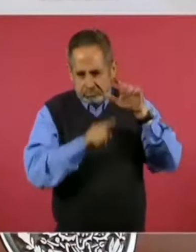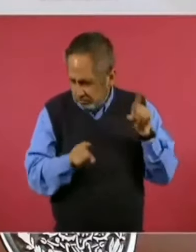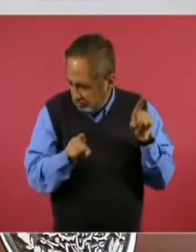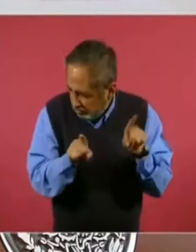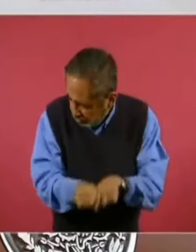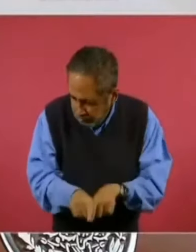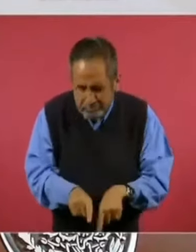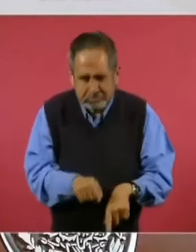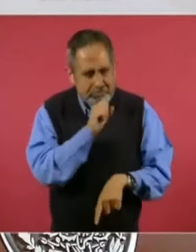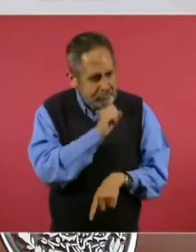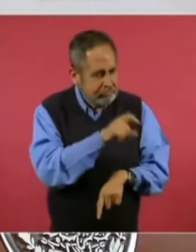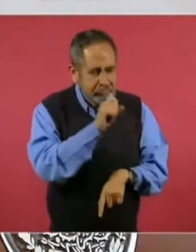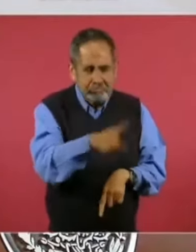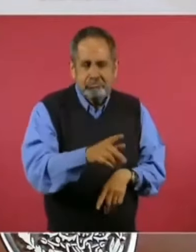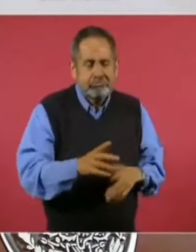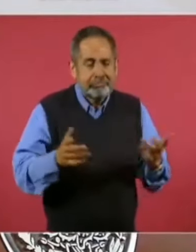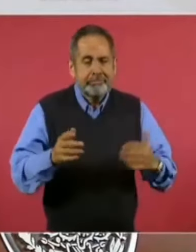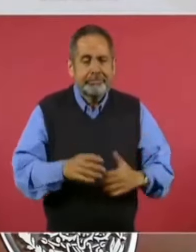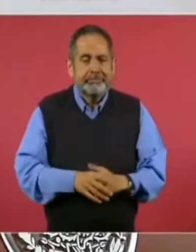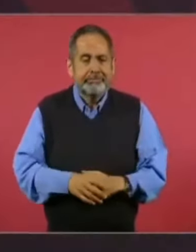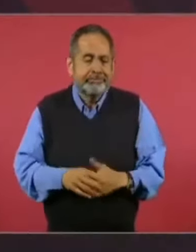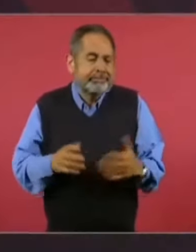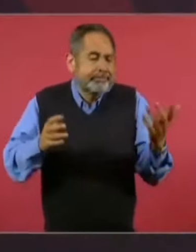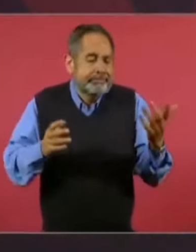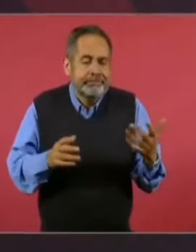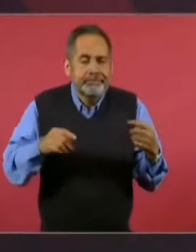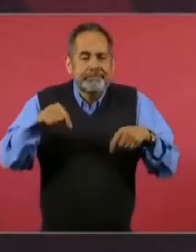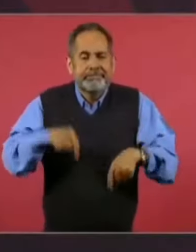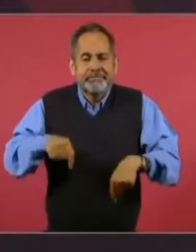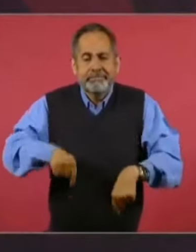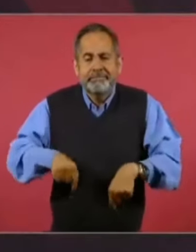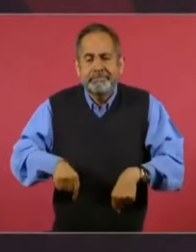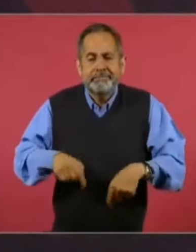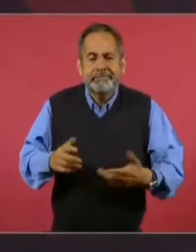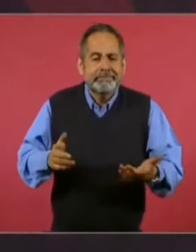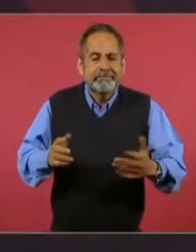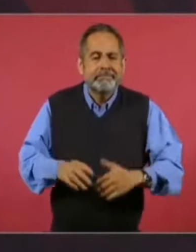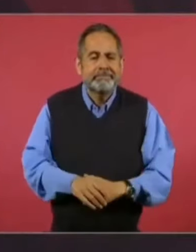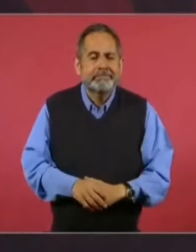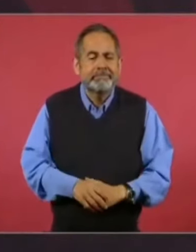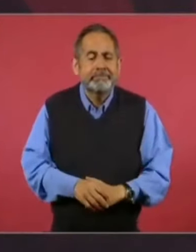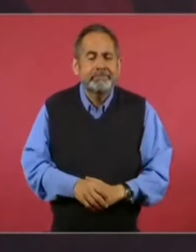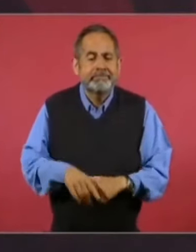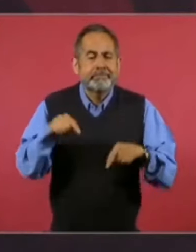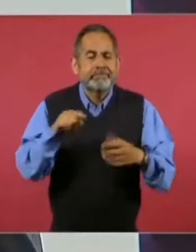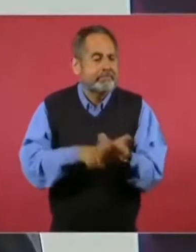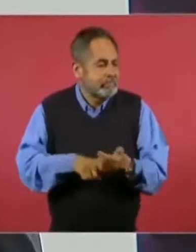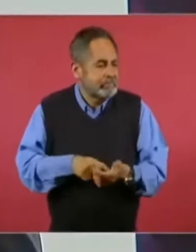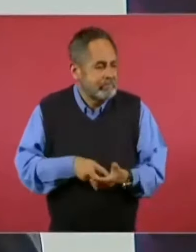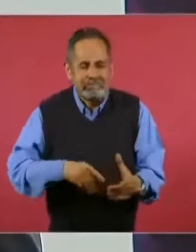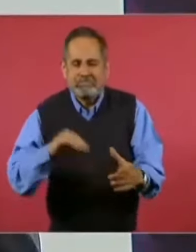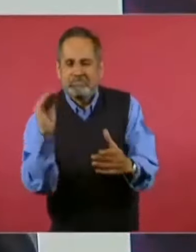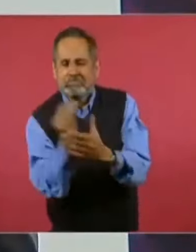nada más que aquí nos hacen lo que el viento a jugar. ¡Gracias! ¡Gracias!